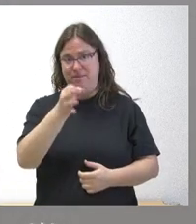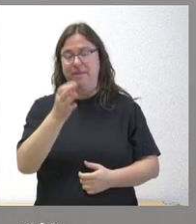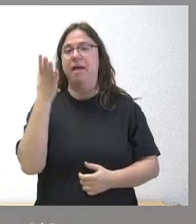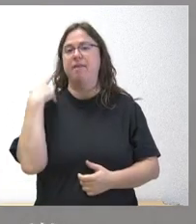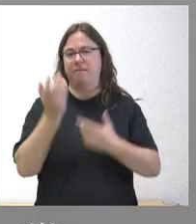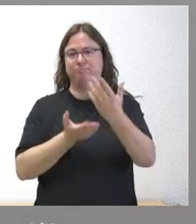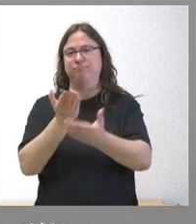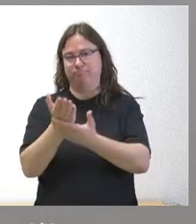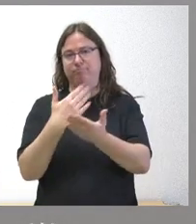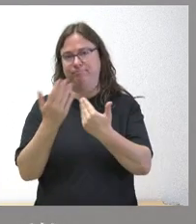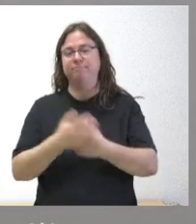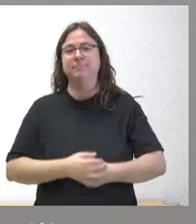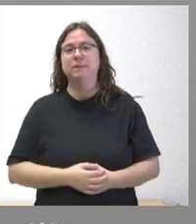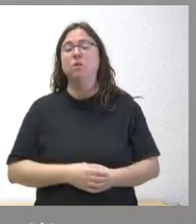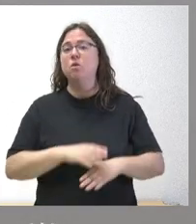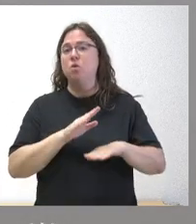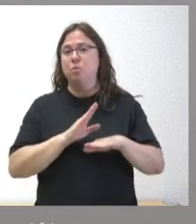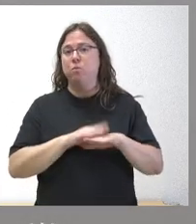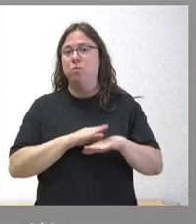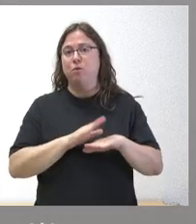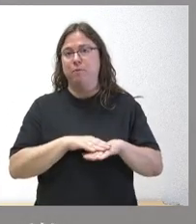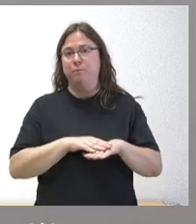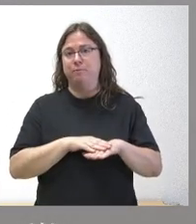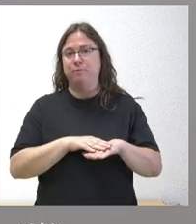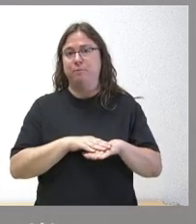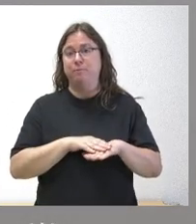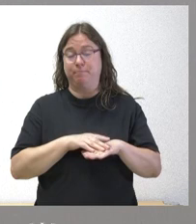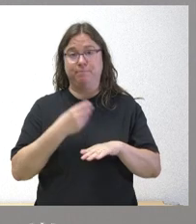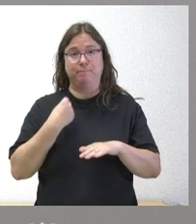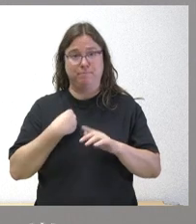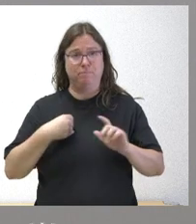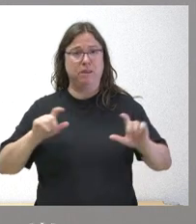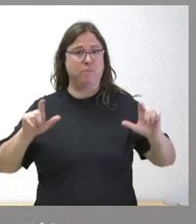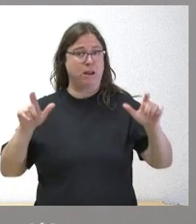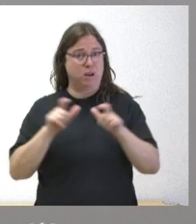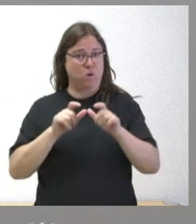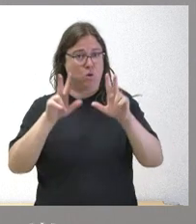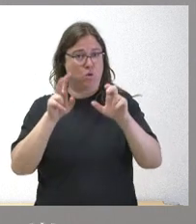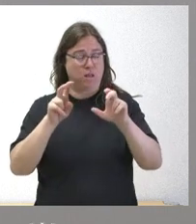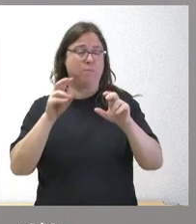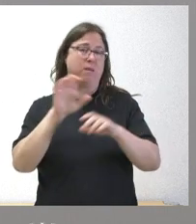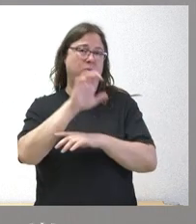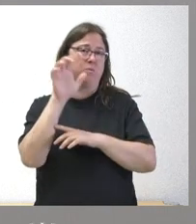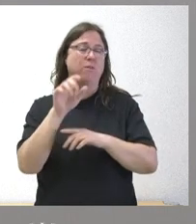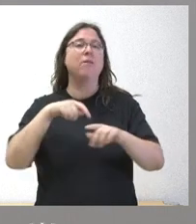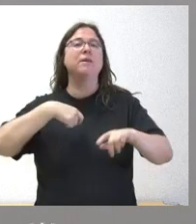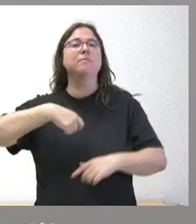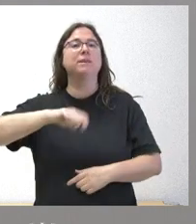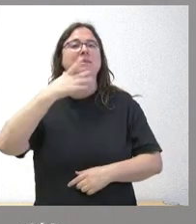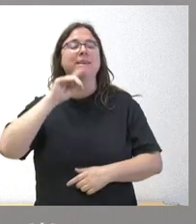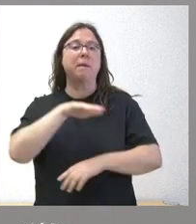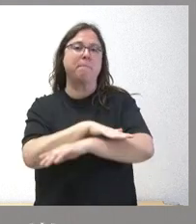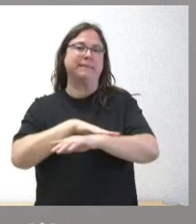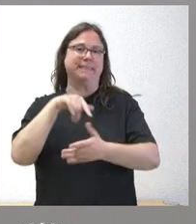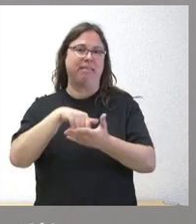ayer básicamente porque en la reunión de esta conferencia sectorial de asuntos europeos la presidencia corresponde a la ministra de Hacienda